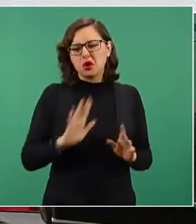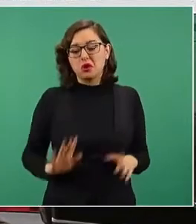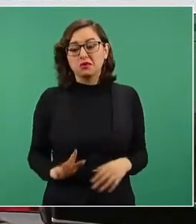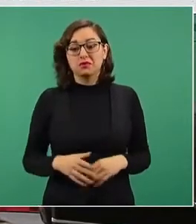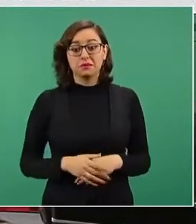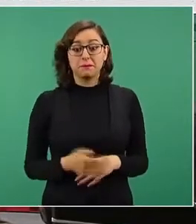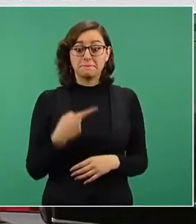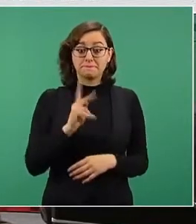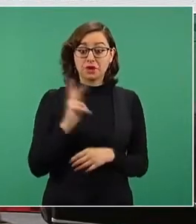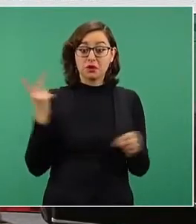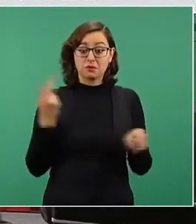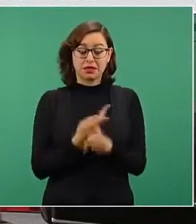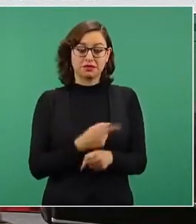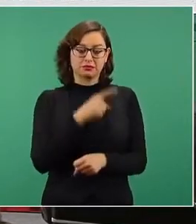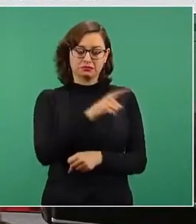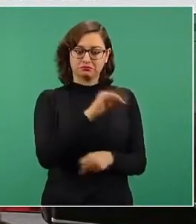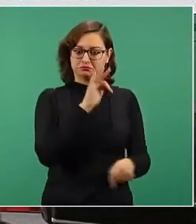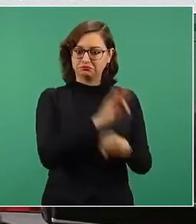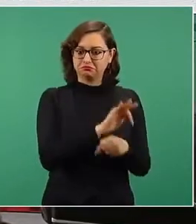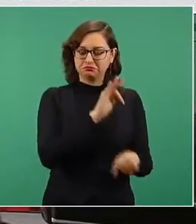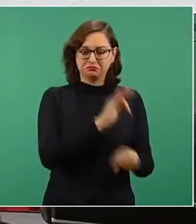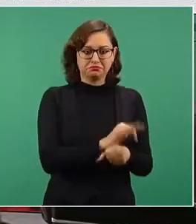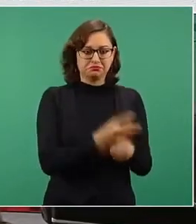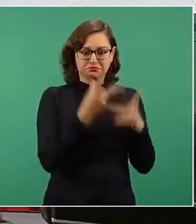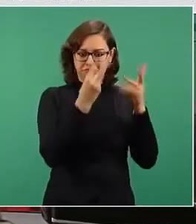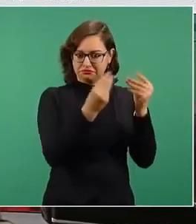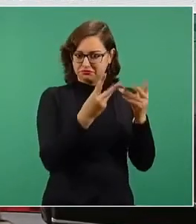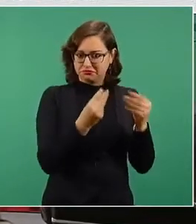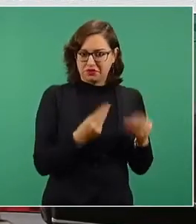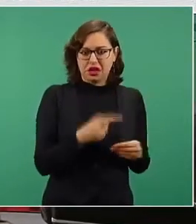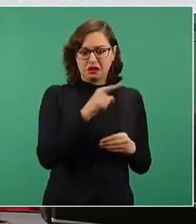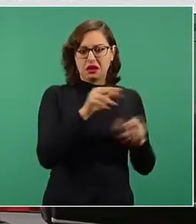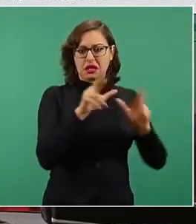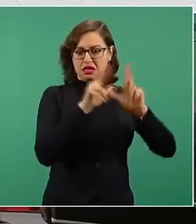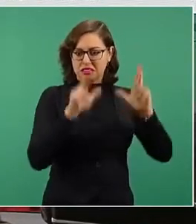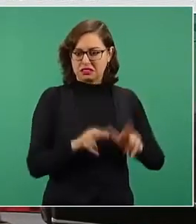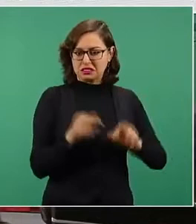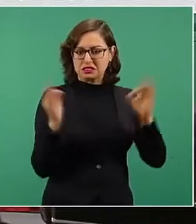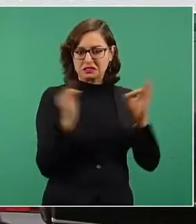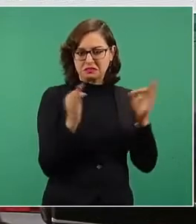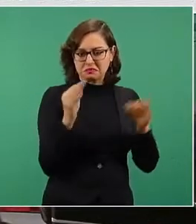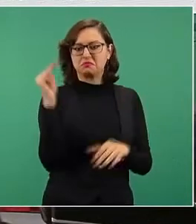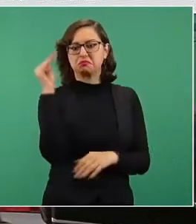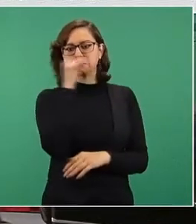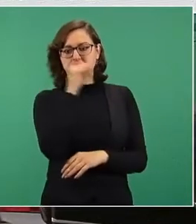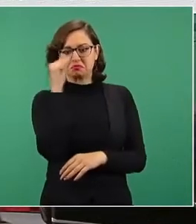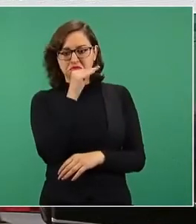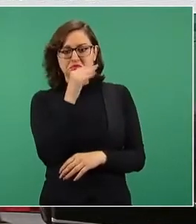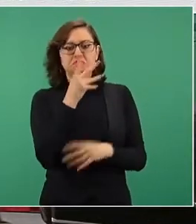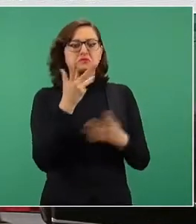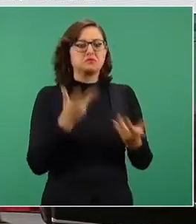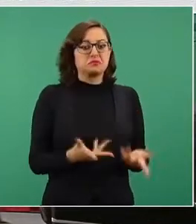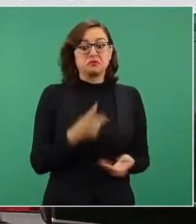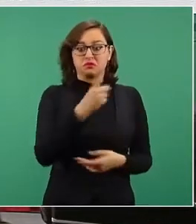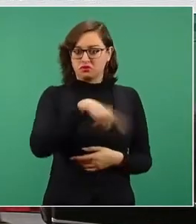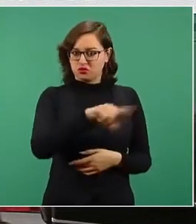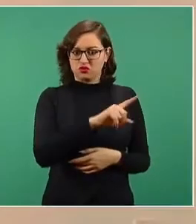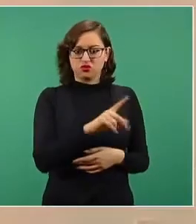refrigeradores gratis que los dan, etcétera, decir, entre otras cosas, que hacen ya que competir de forma